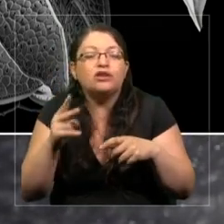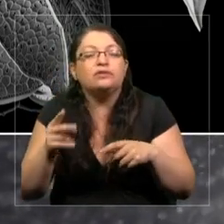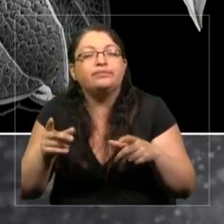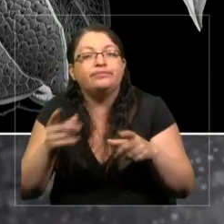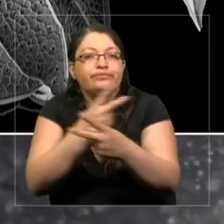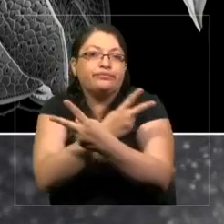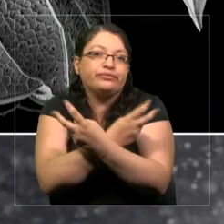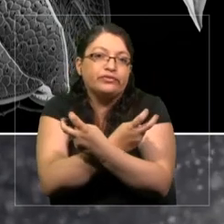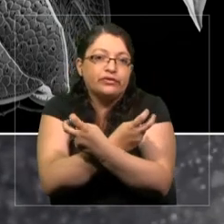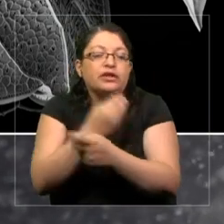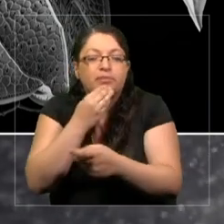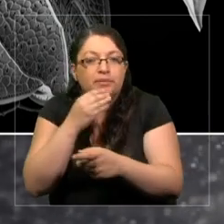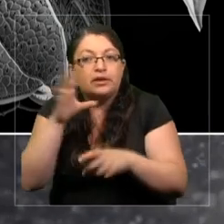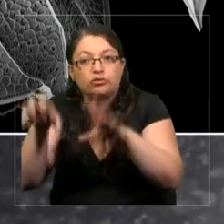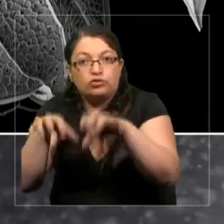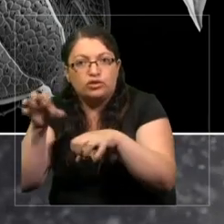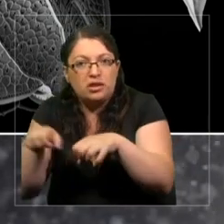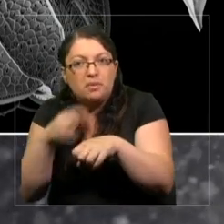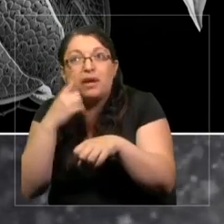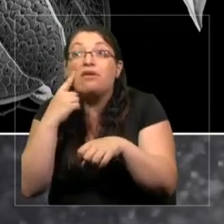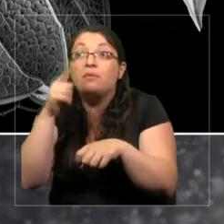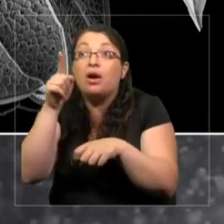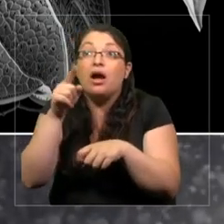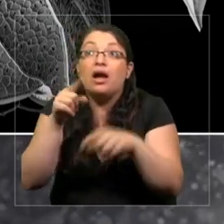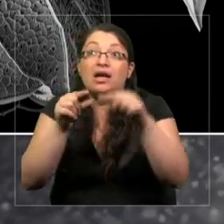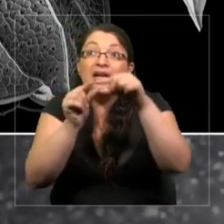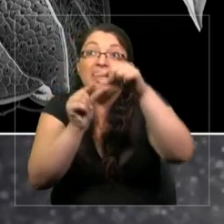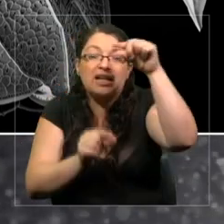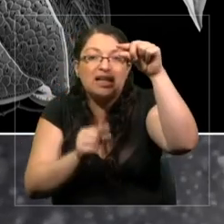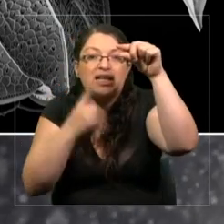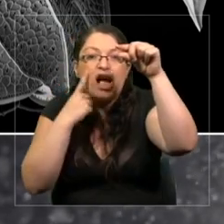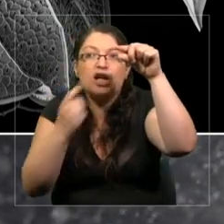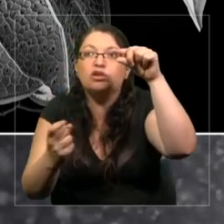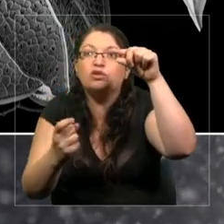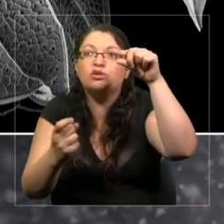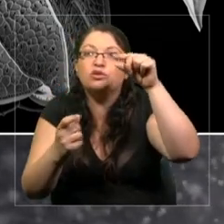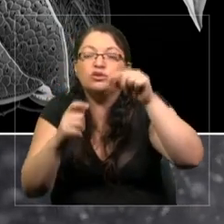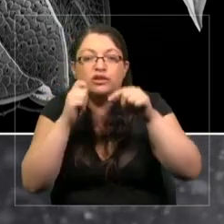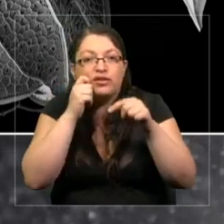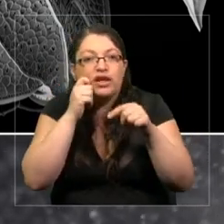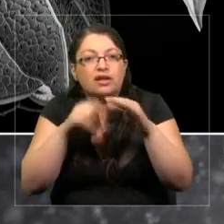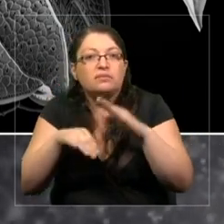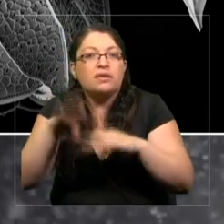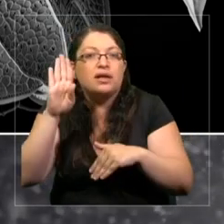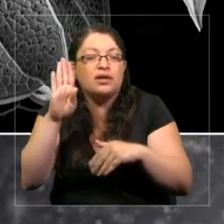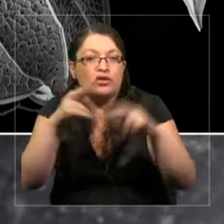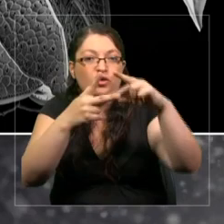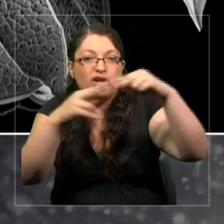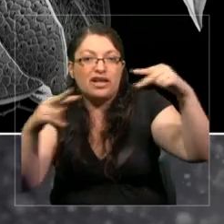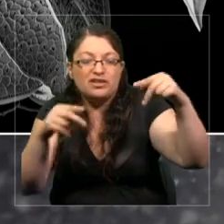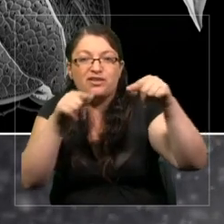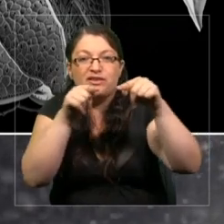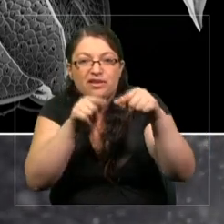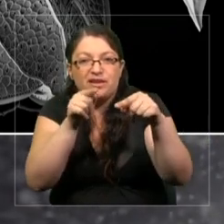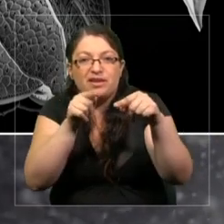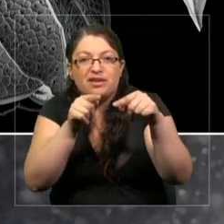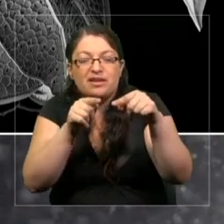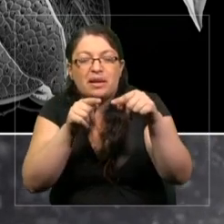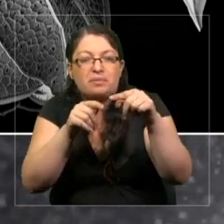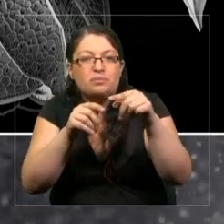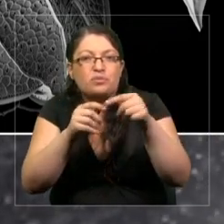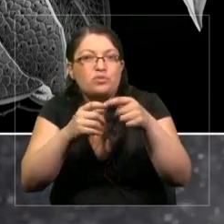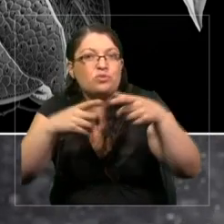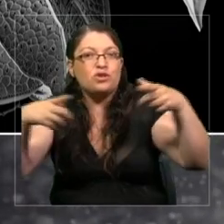esta línea azul, la mayor parte del genoma, que es mucho más amplio que el genoma